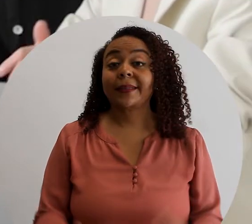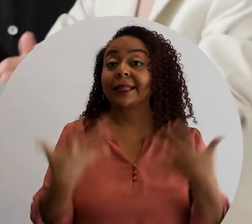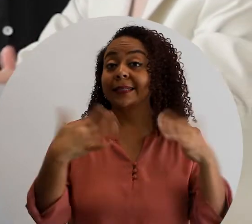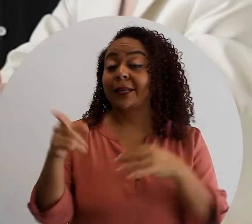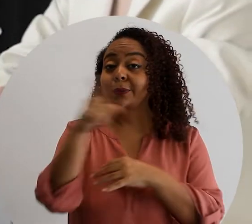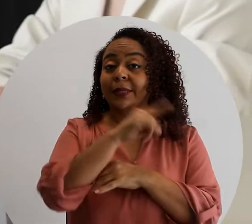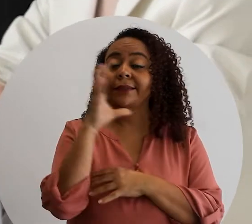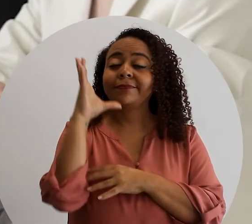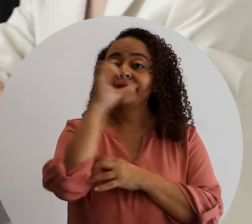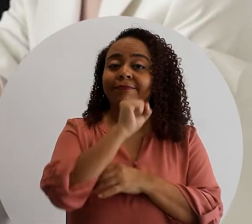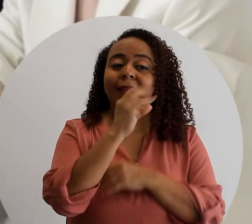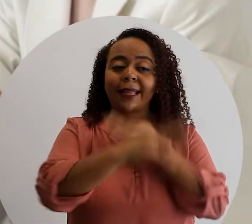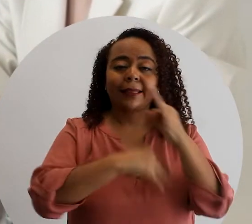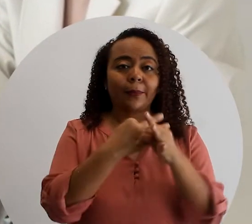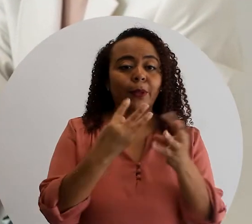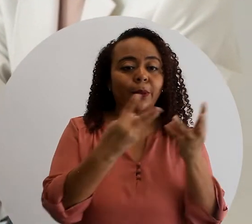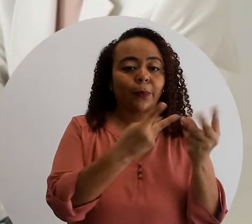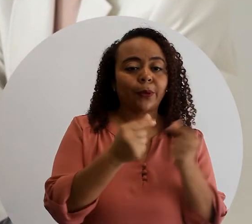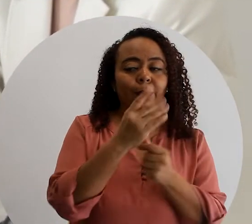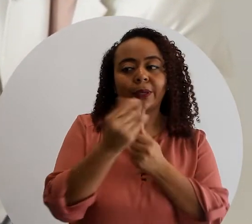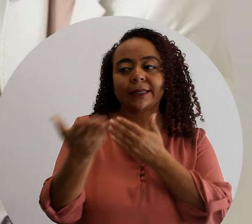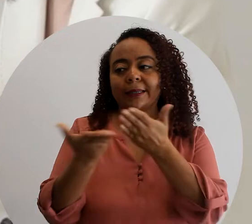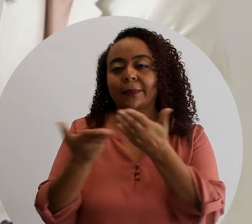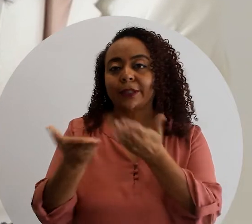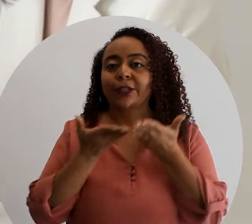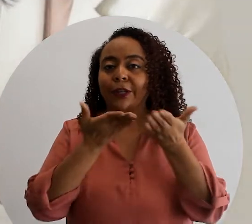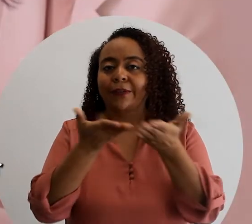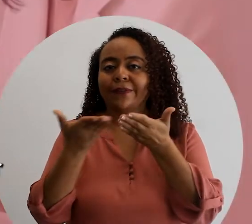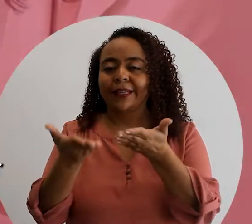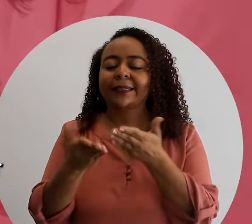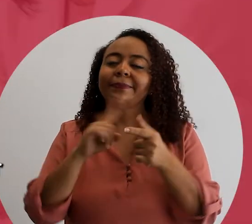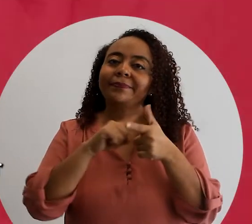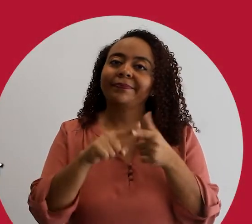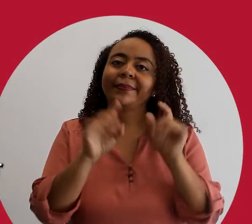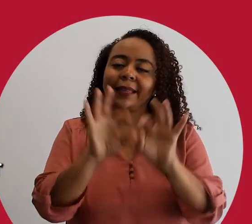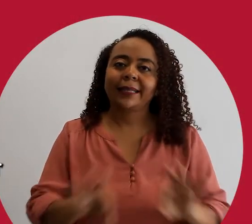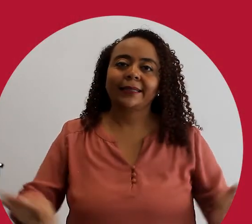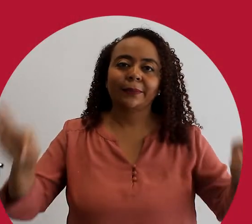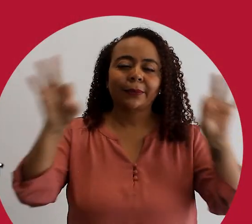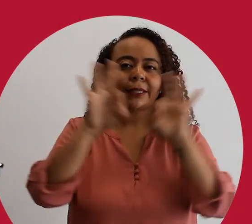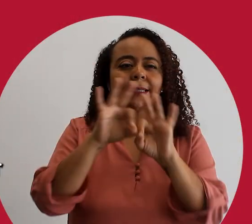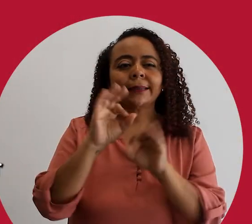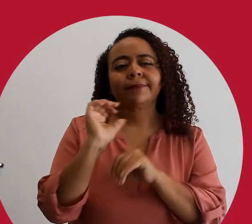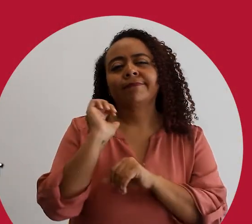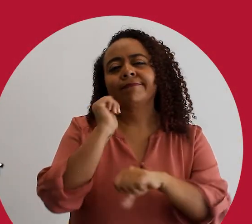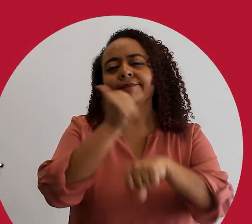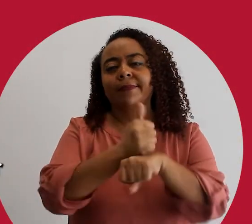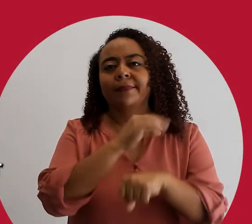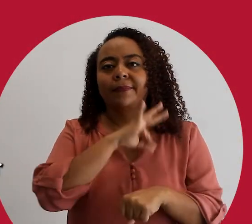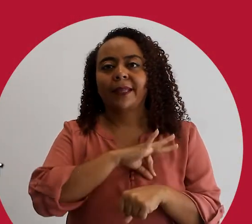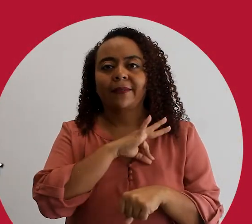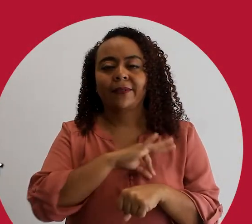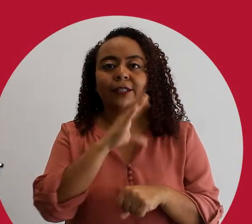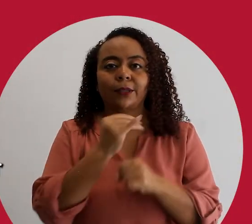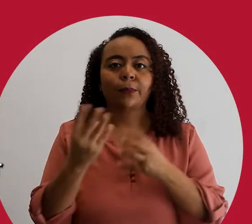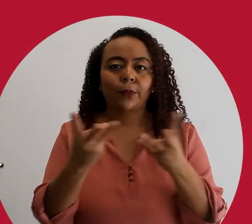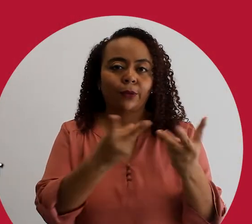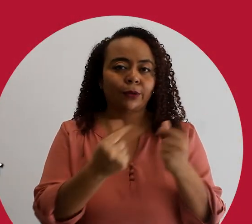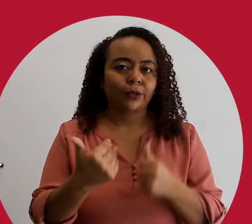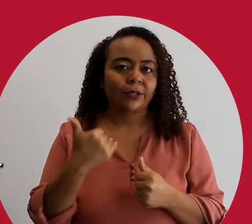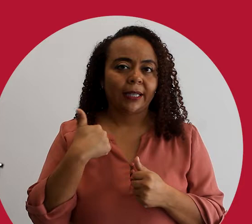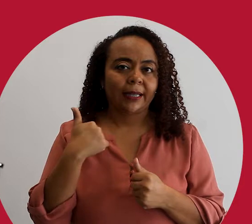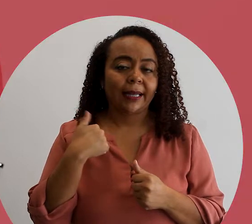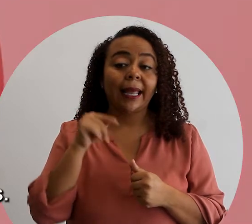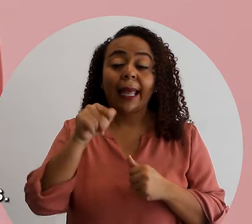Una vez que hayan identificado el tipo de productos o servicios que ofrecen, es importante determinar los beneficios o